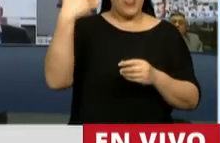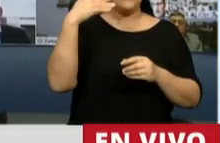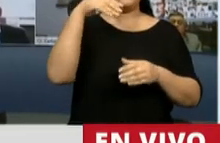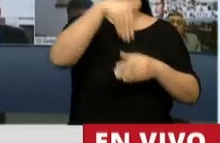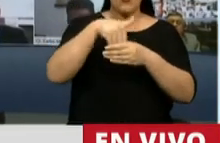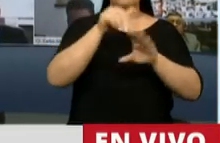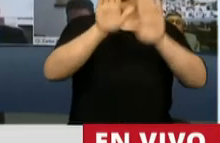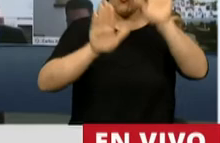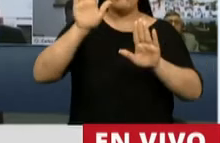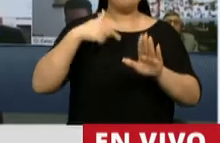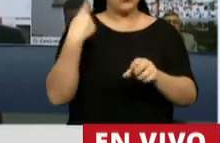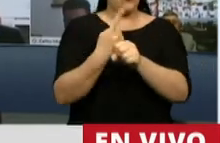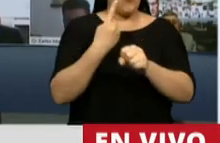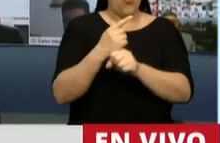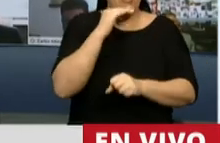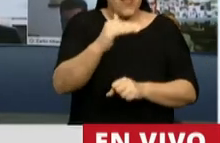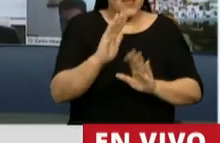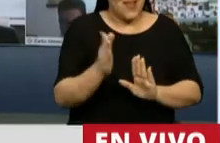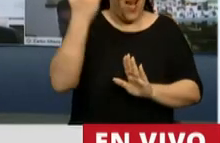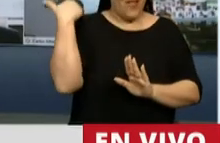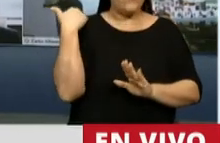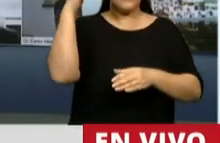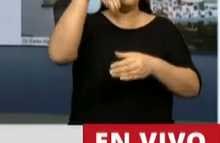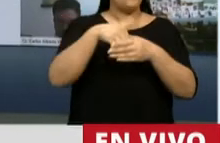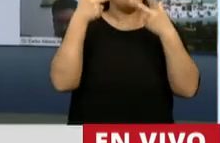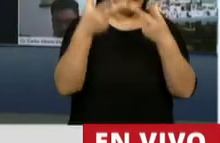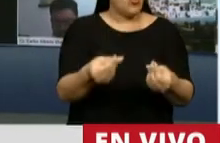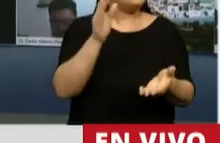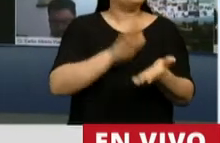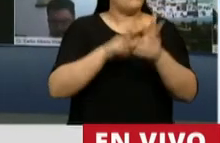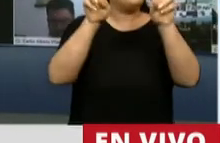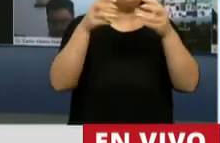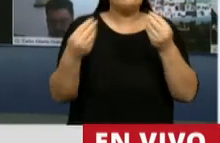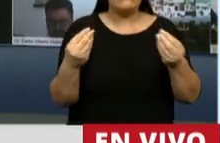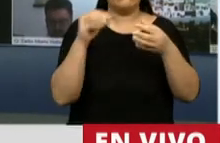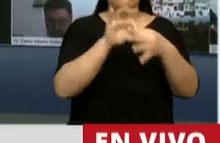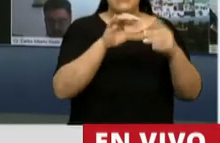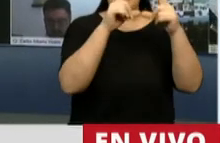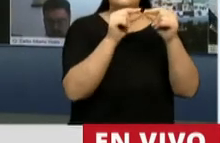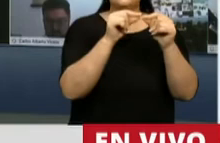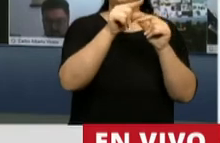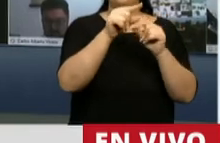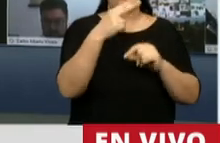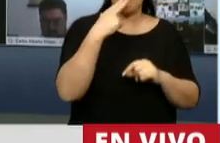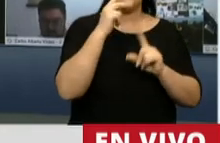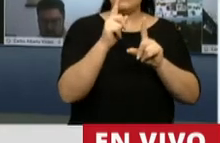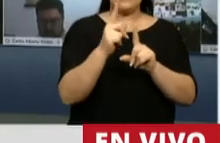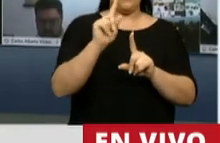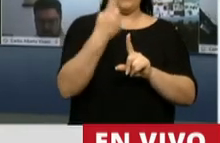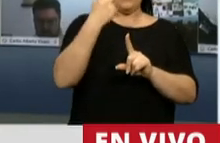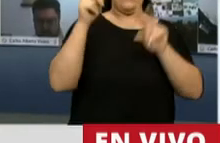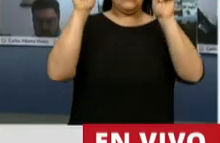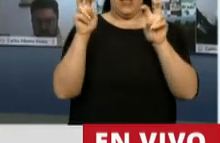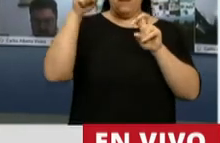no lo pude hacer manifestar con anterioridad. De mi voto negativo respecto al artículo 12 del primer tema del orden del día, voy a